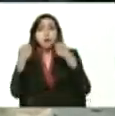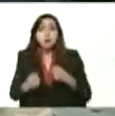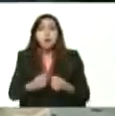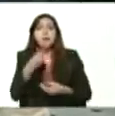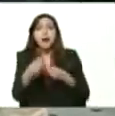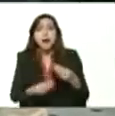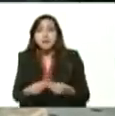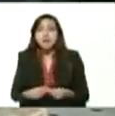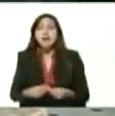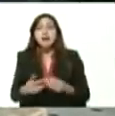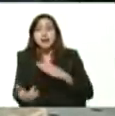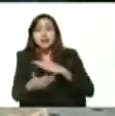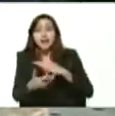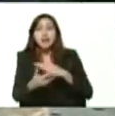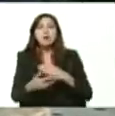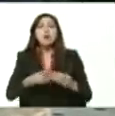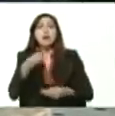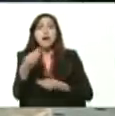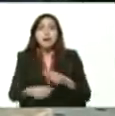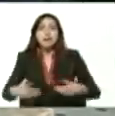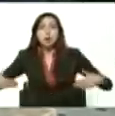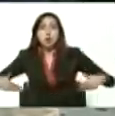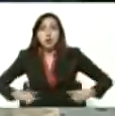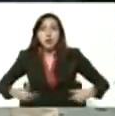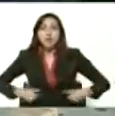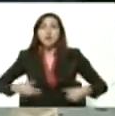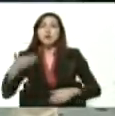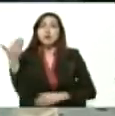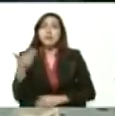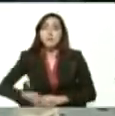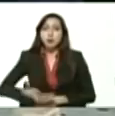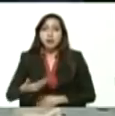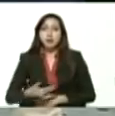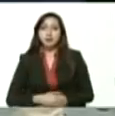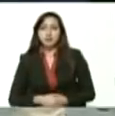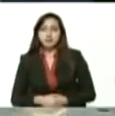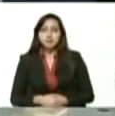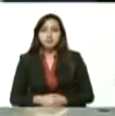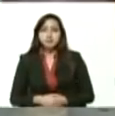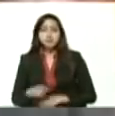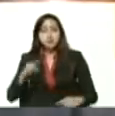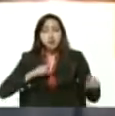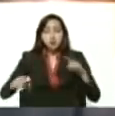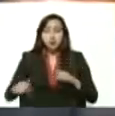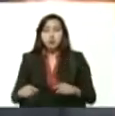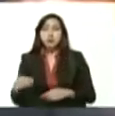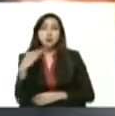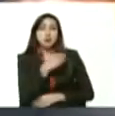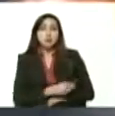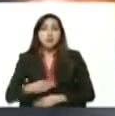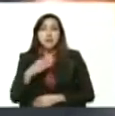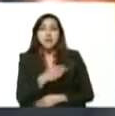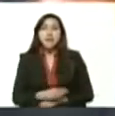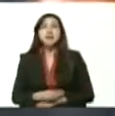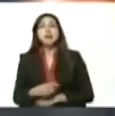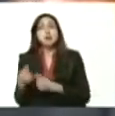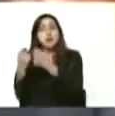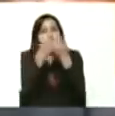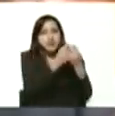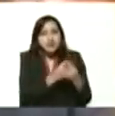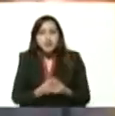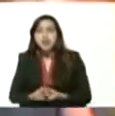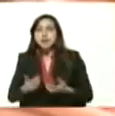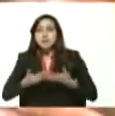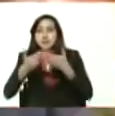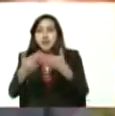su fábrica de software viene haciendo un esfuerzo importante en coordinación con el Ministerio de Finanzas para poner en manos de los